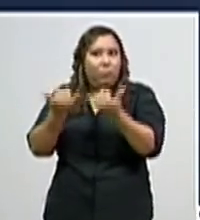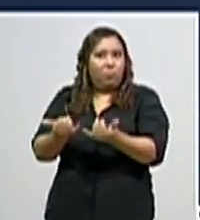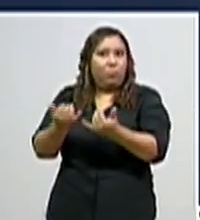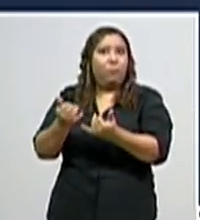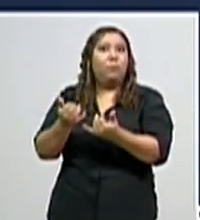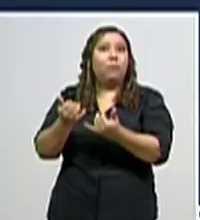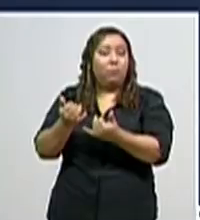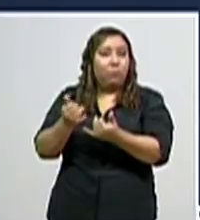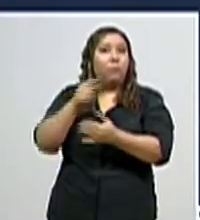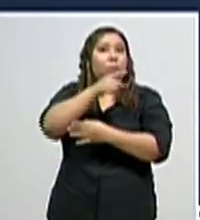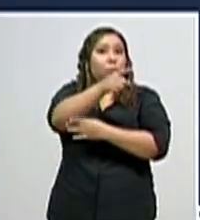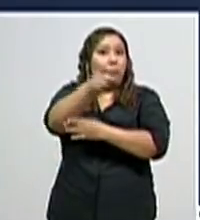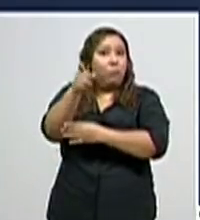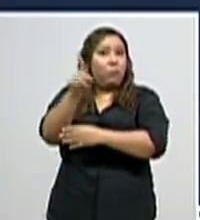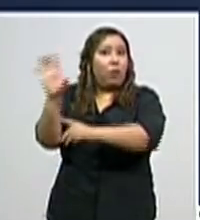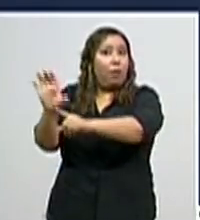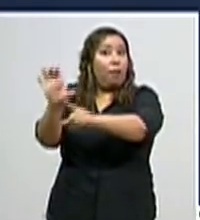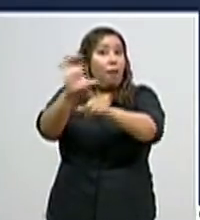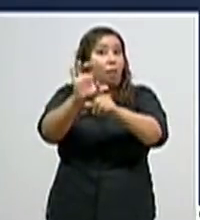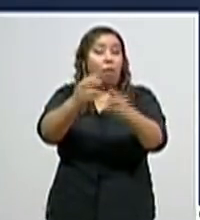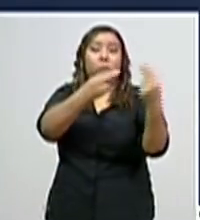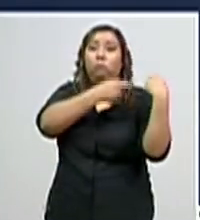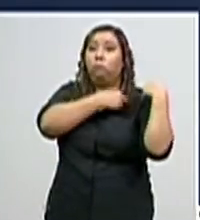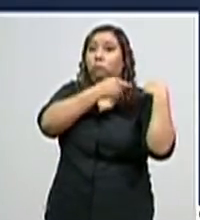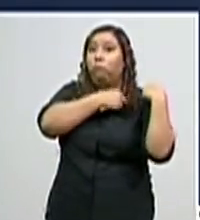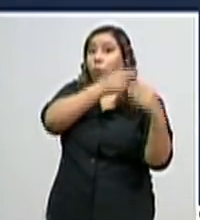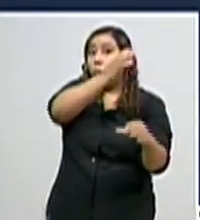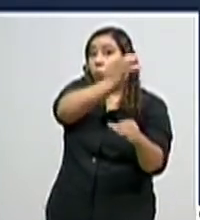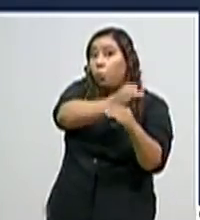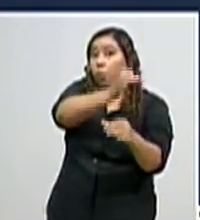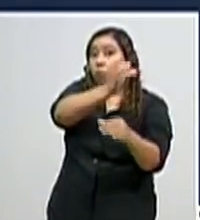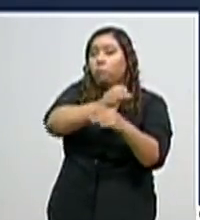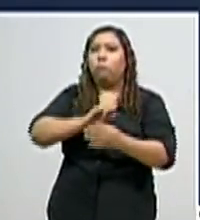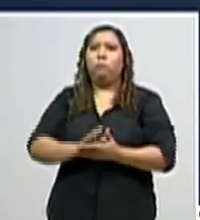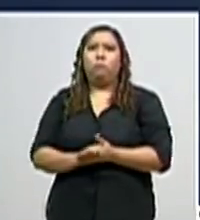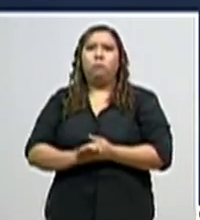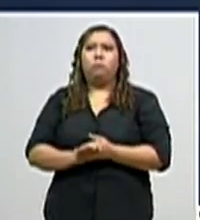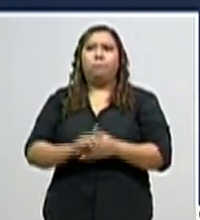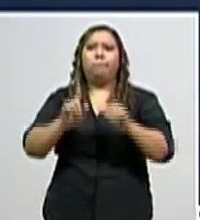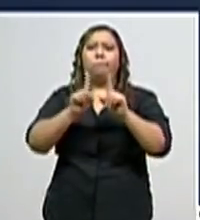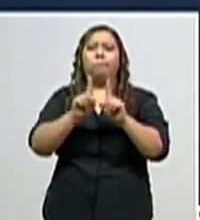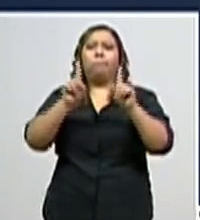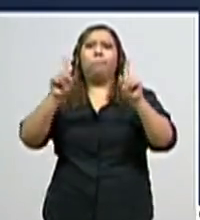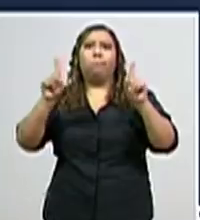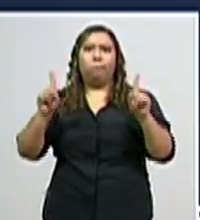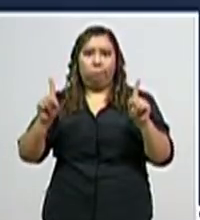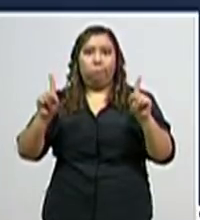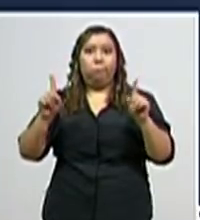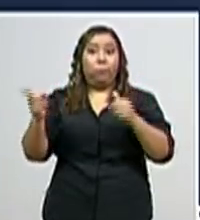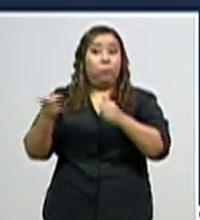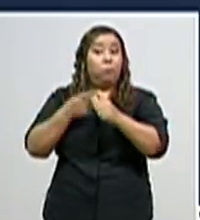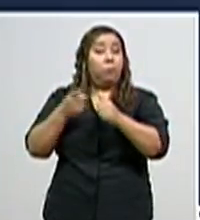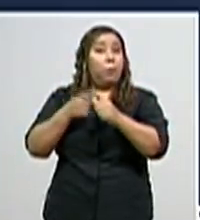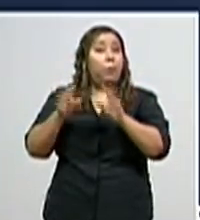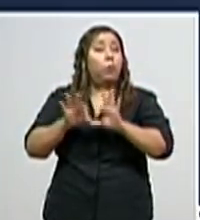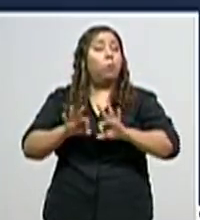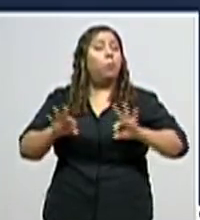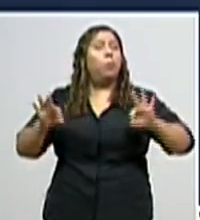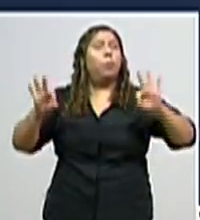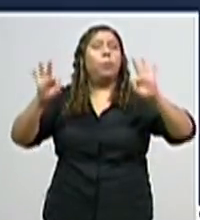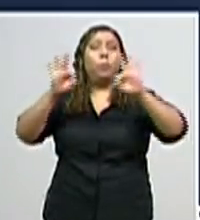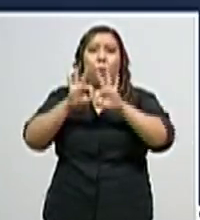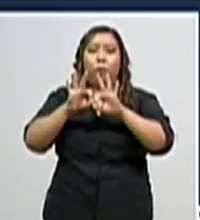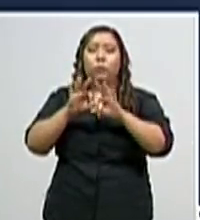en las manos de cada uno de nosotros. Si sabemos cumplir las medidas de bioseguridad, comenzando con el distanciamiento social,